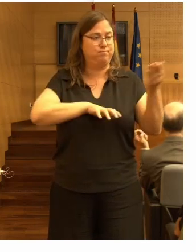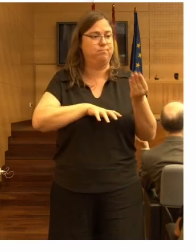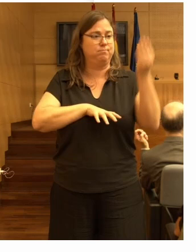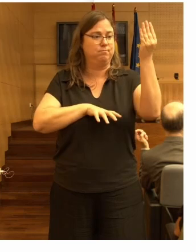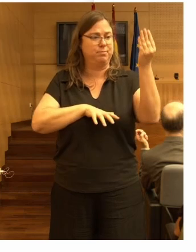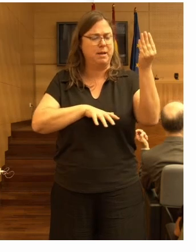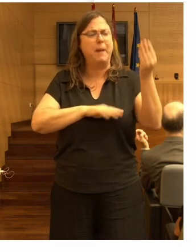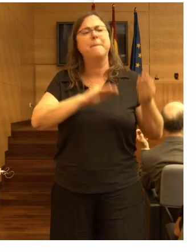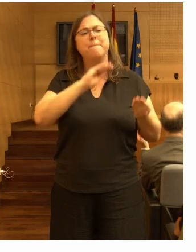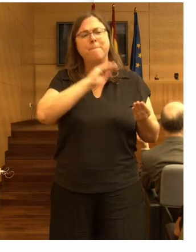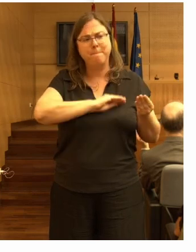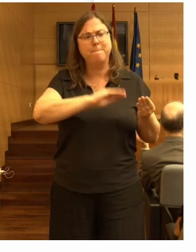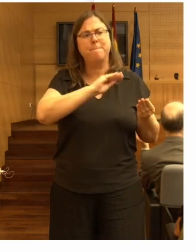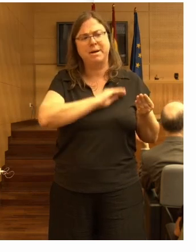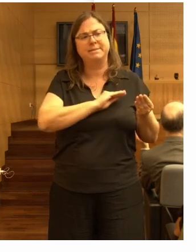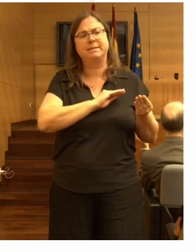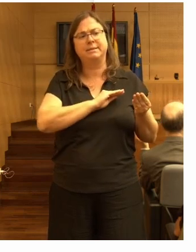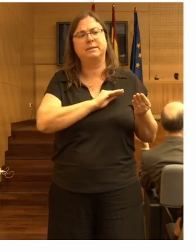bastante